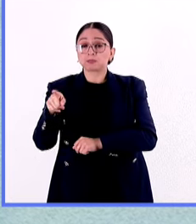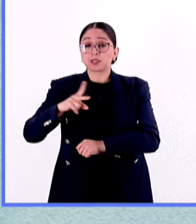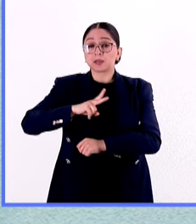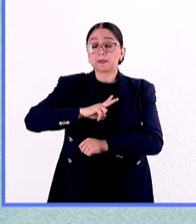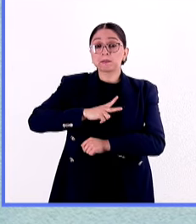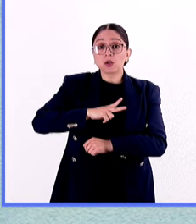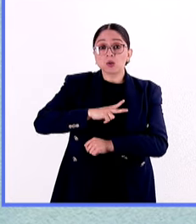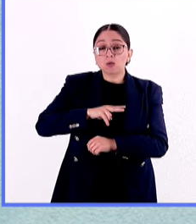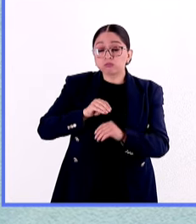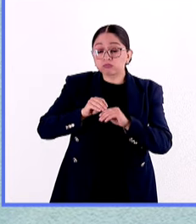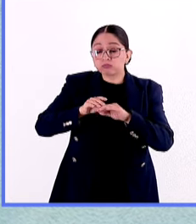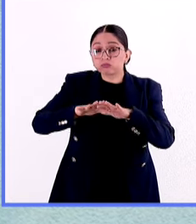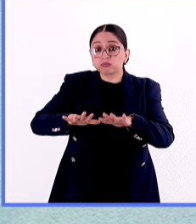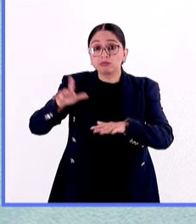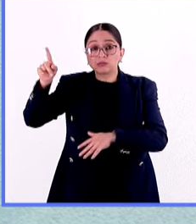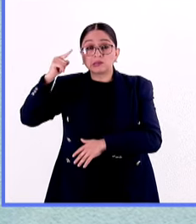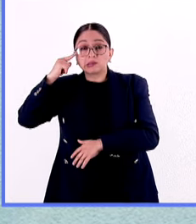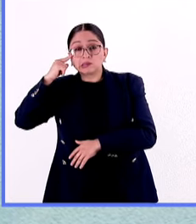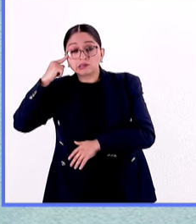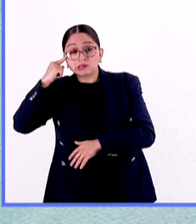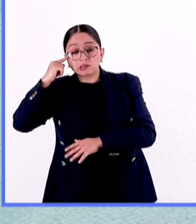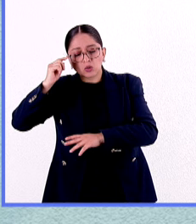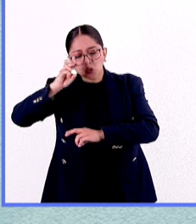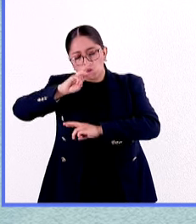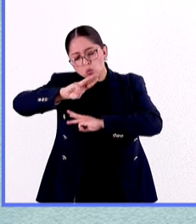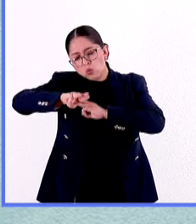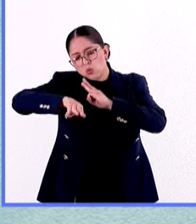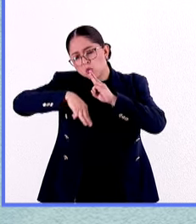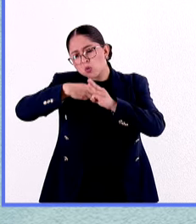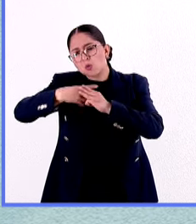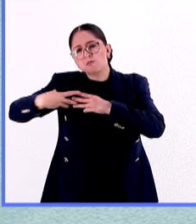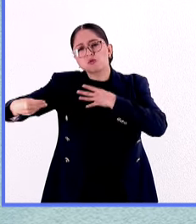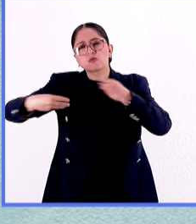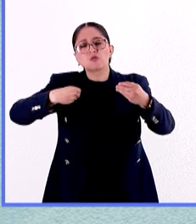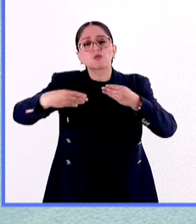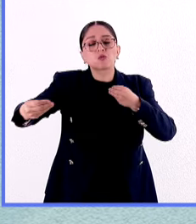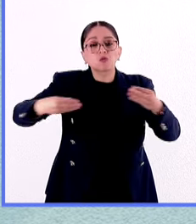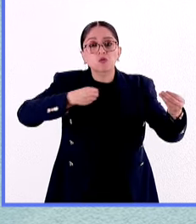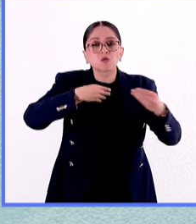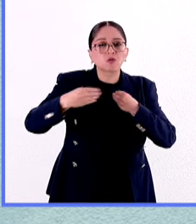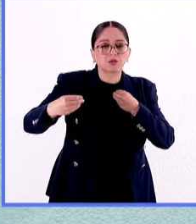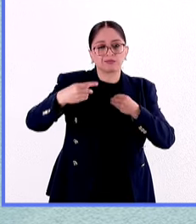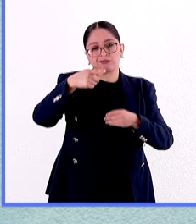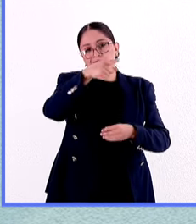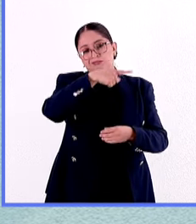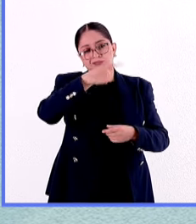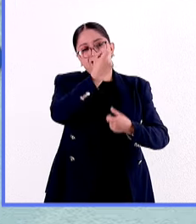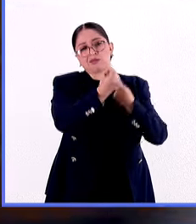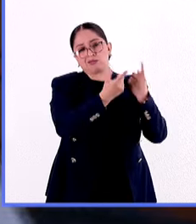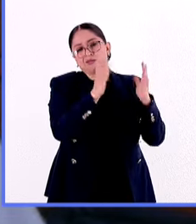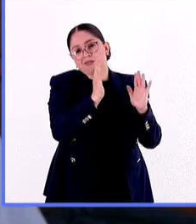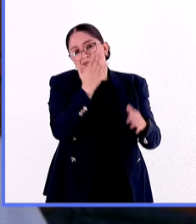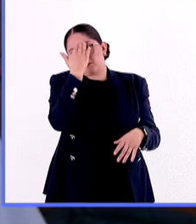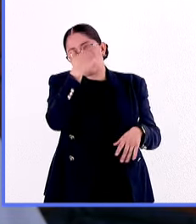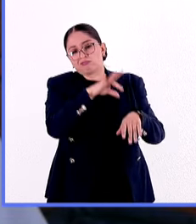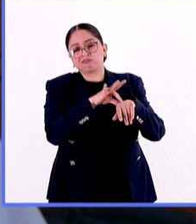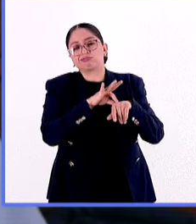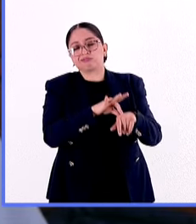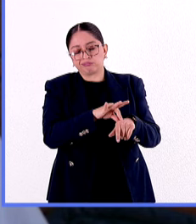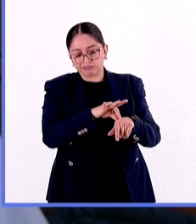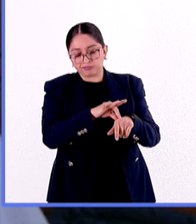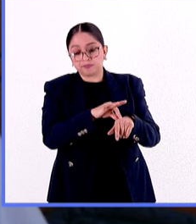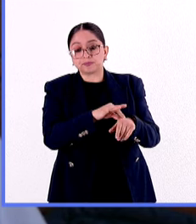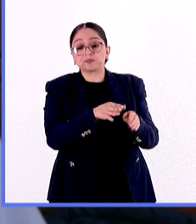rápidamente desde China a todo el mundo, causando la pandemia que todos conocemos. Ahora,